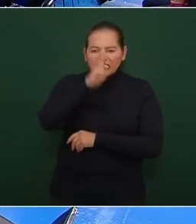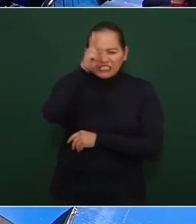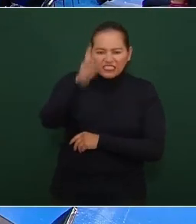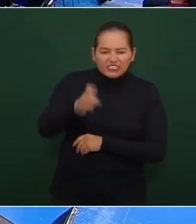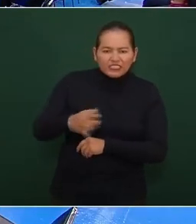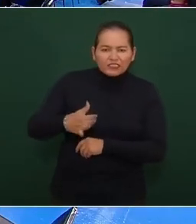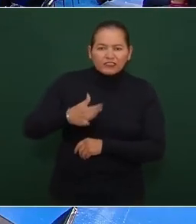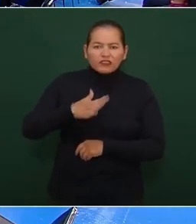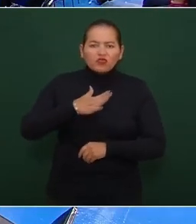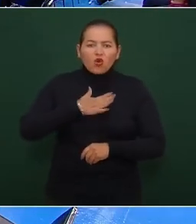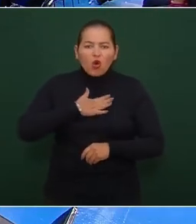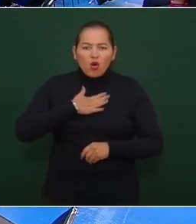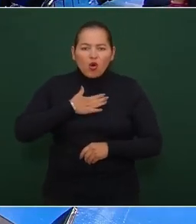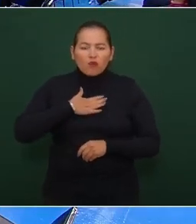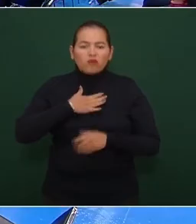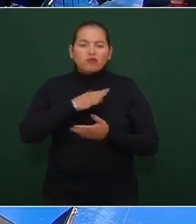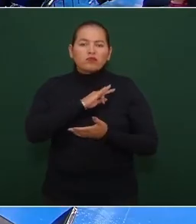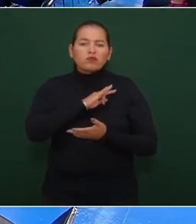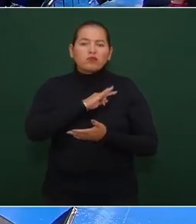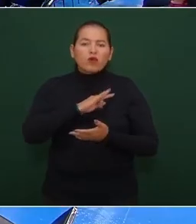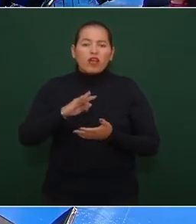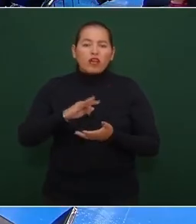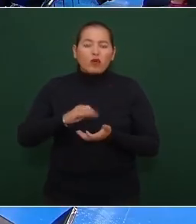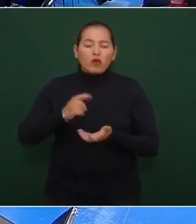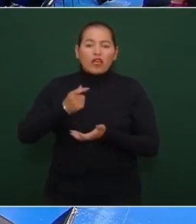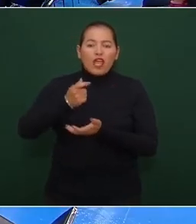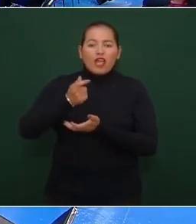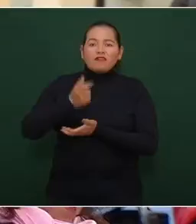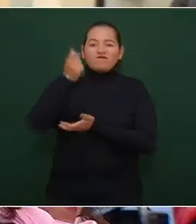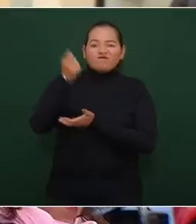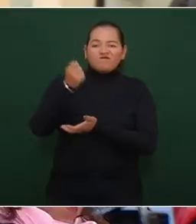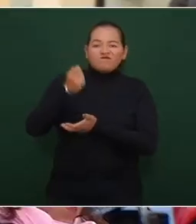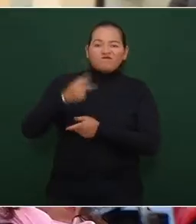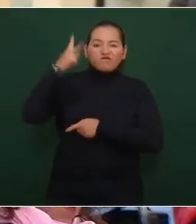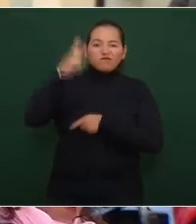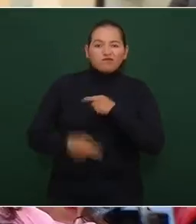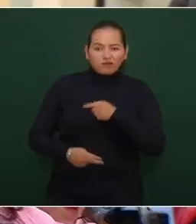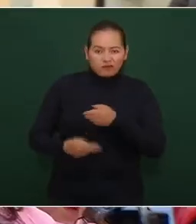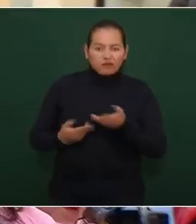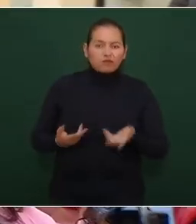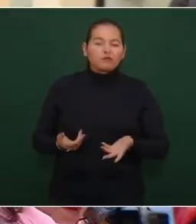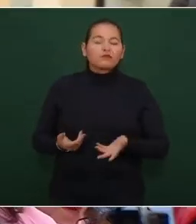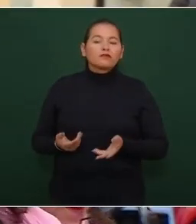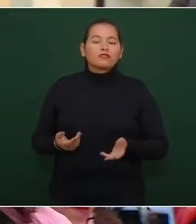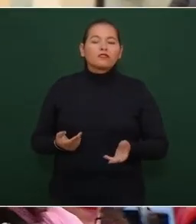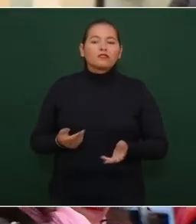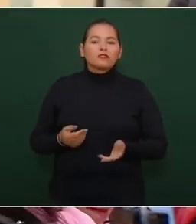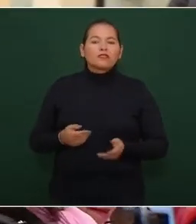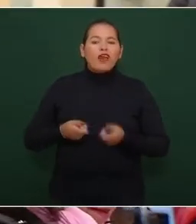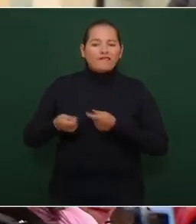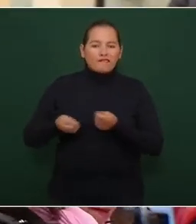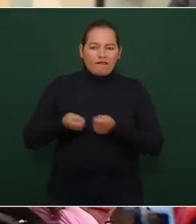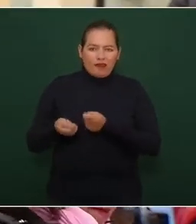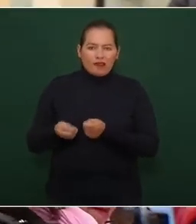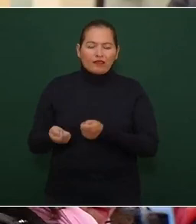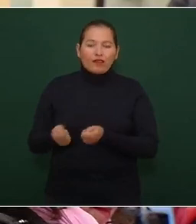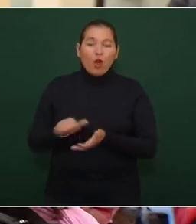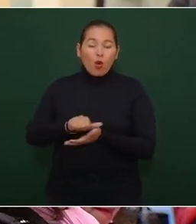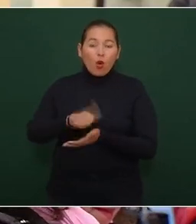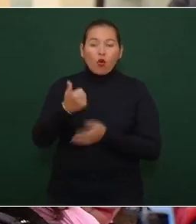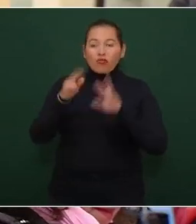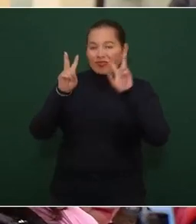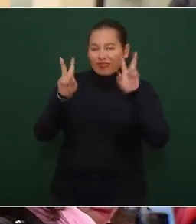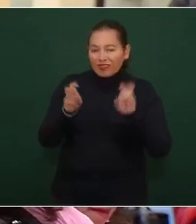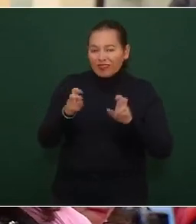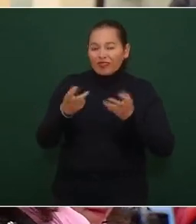puede ser filtro para evitar el acceso a programas sociales a créditos del Banco del Bienestar además otro tema grave para los pobladores